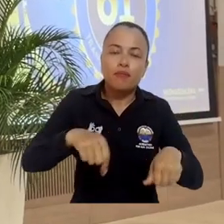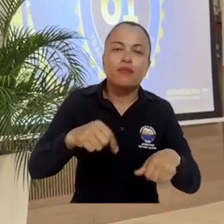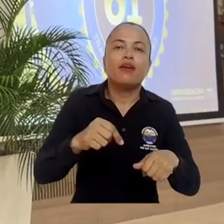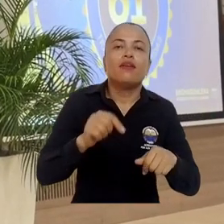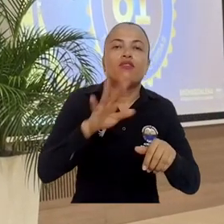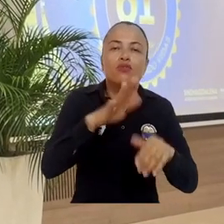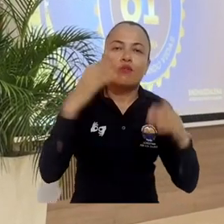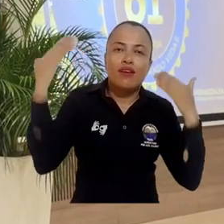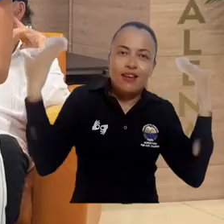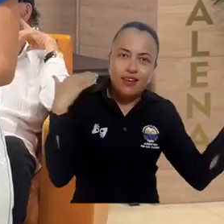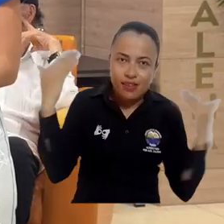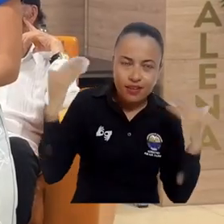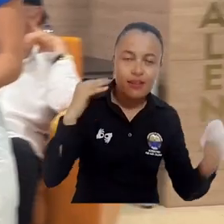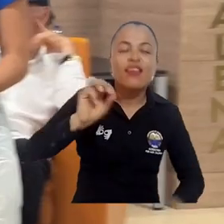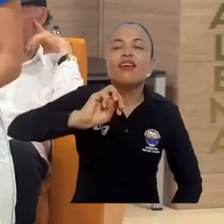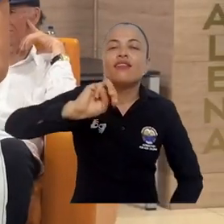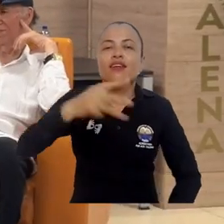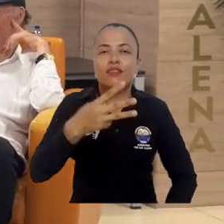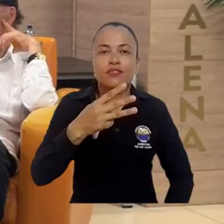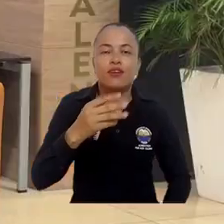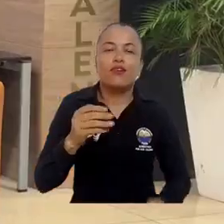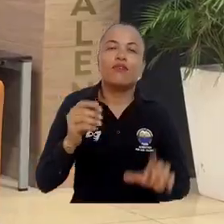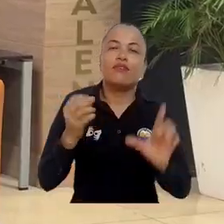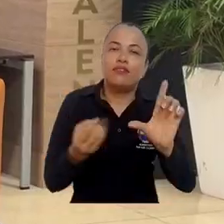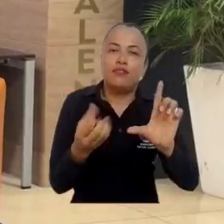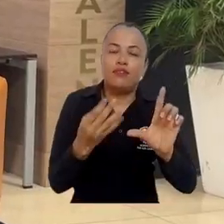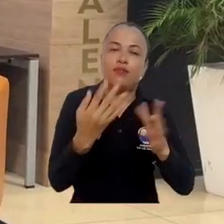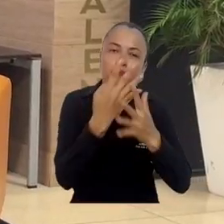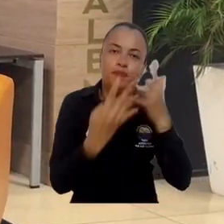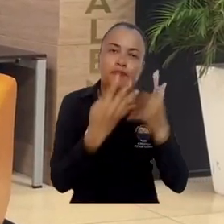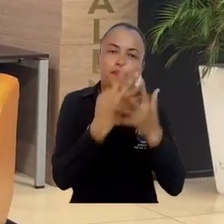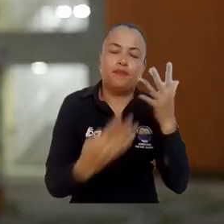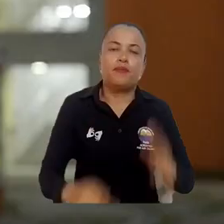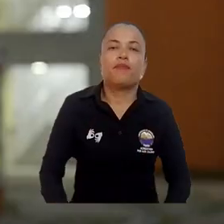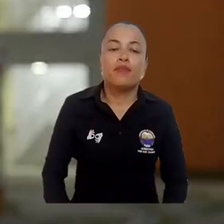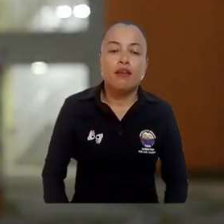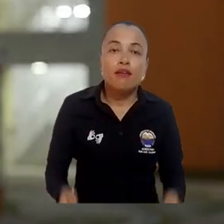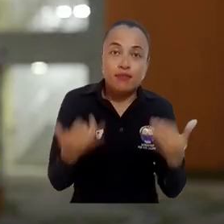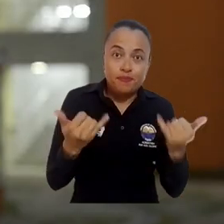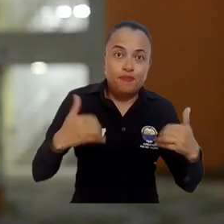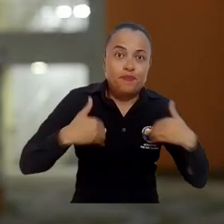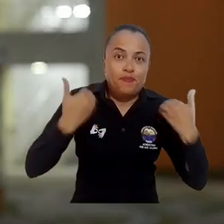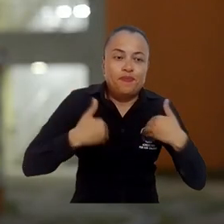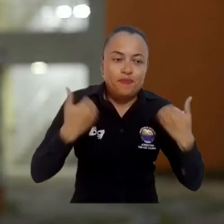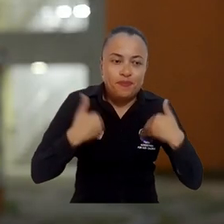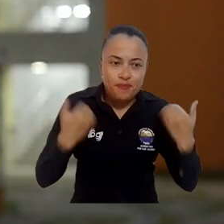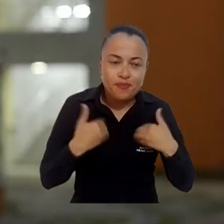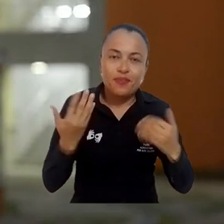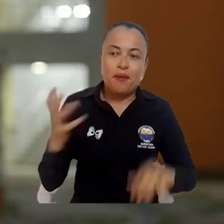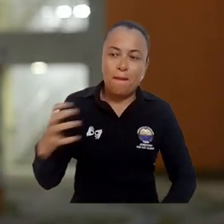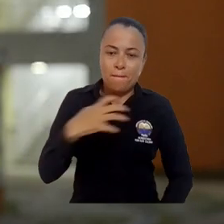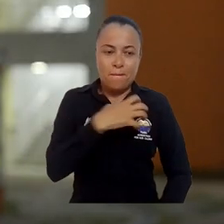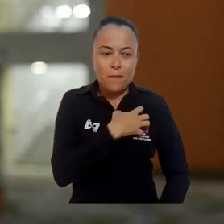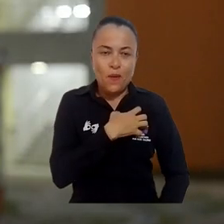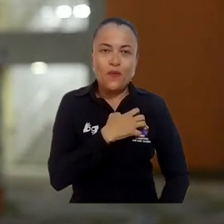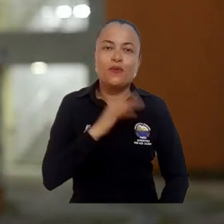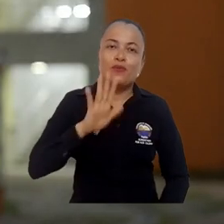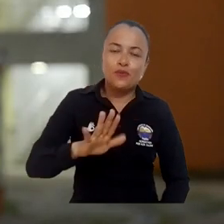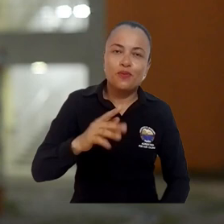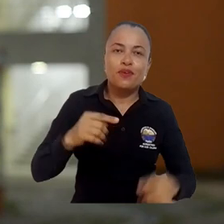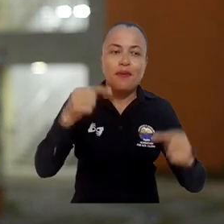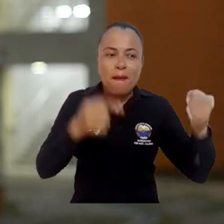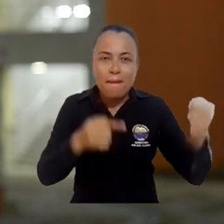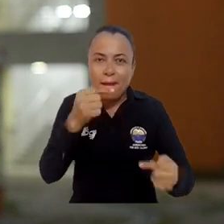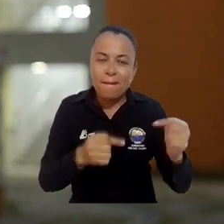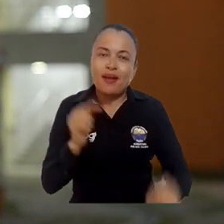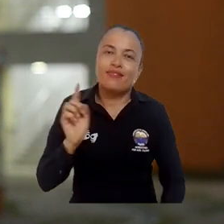campesina y rural, y el tercer puesto lo ganó licenciatura en matemáticas. Estamos muy contentos de haber logrado quedar campeones en el torneo